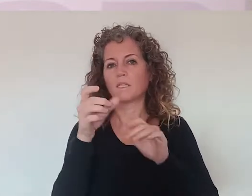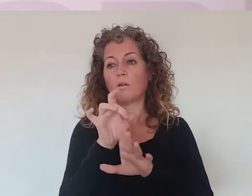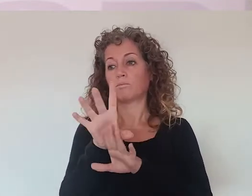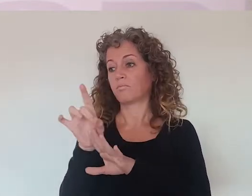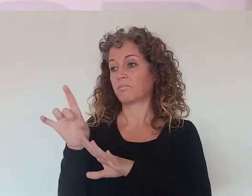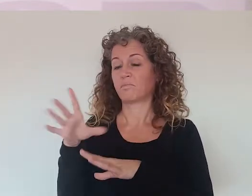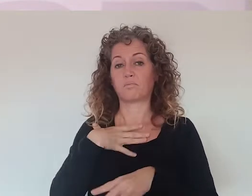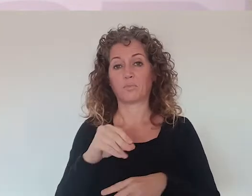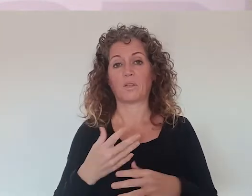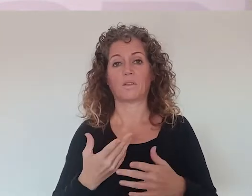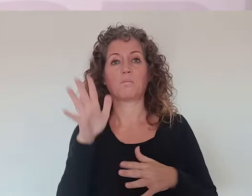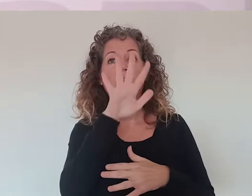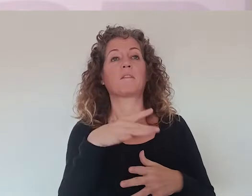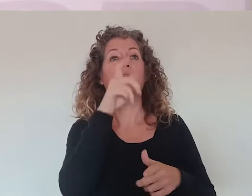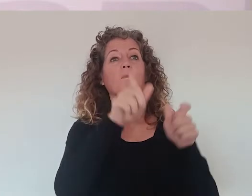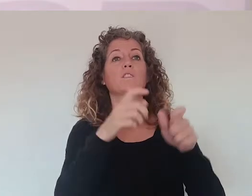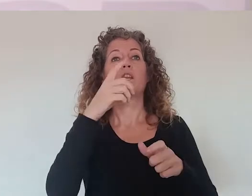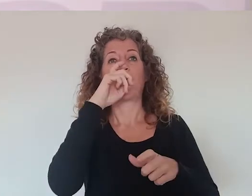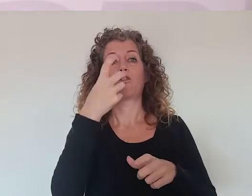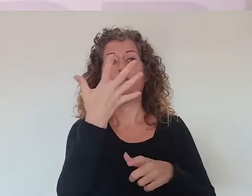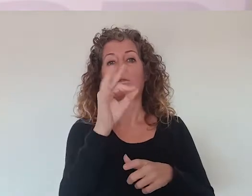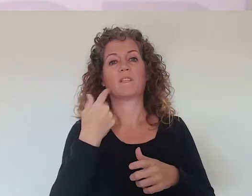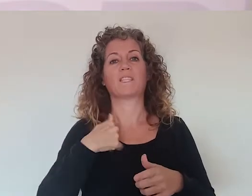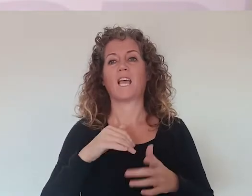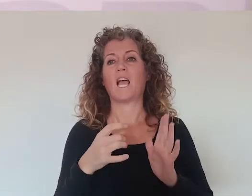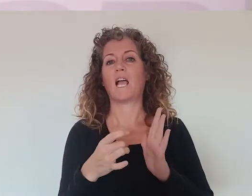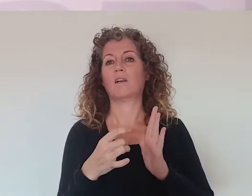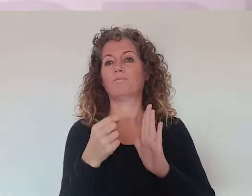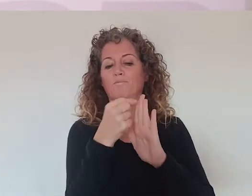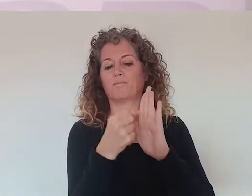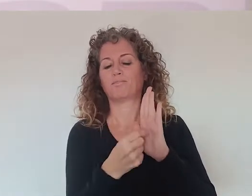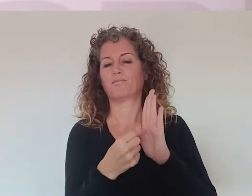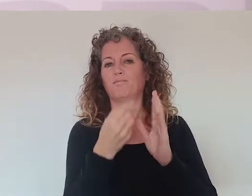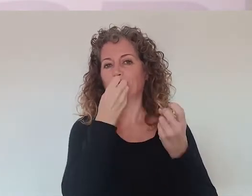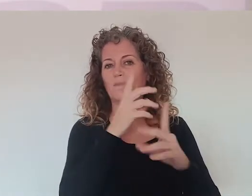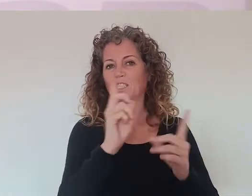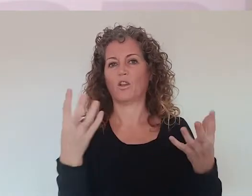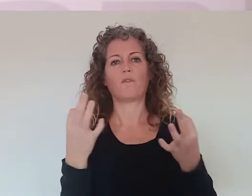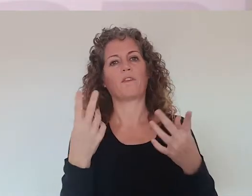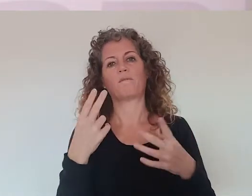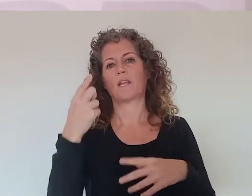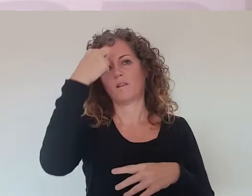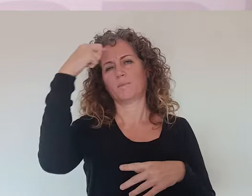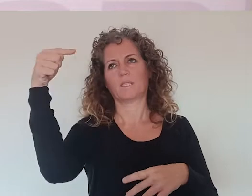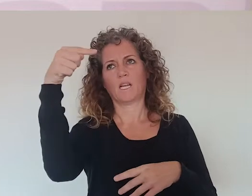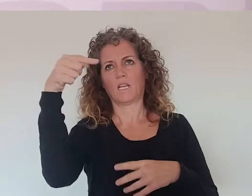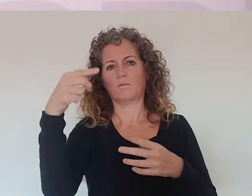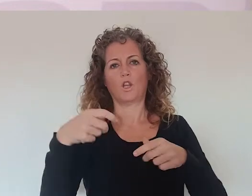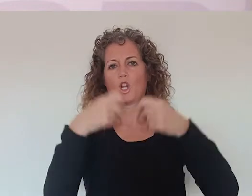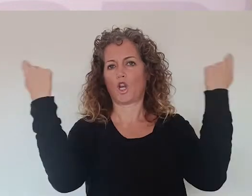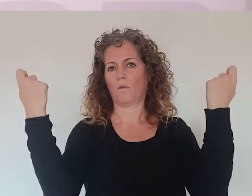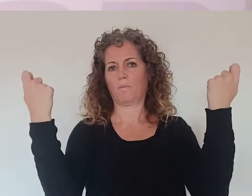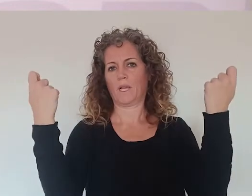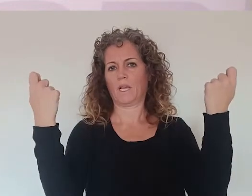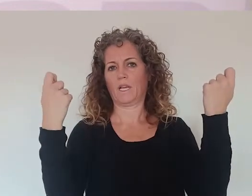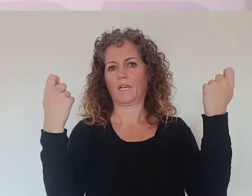de los 50 años parece que una persona ya está descualificada y tenemos que empezar a